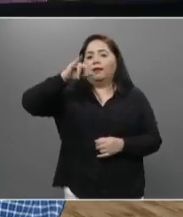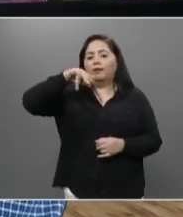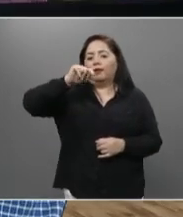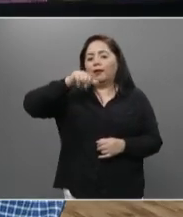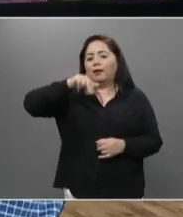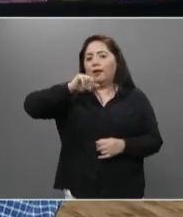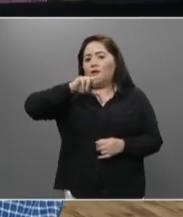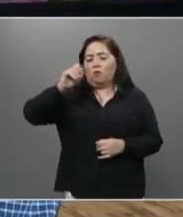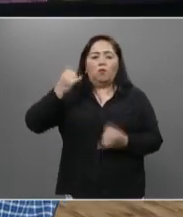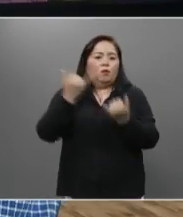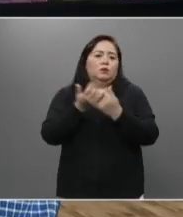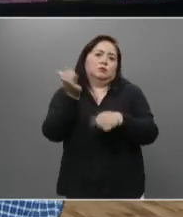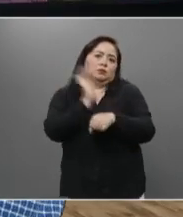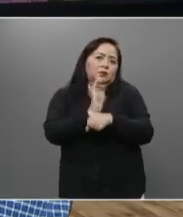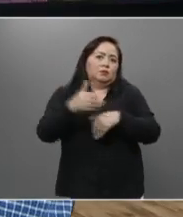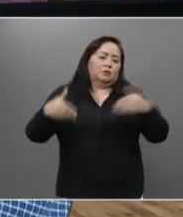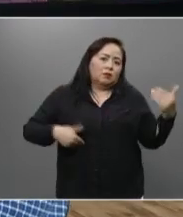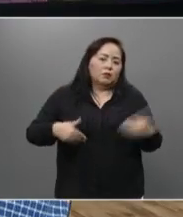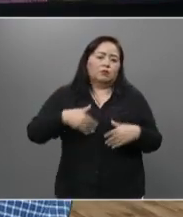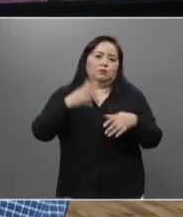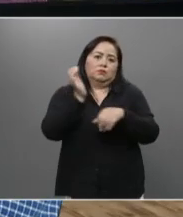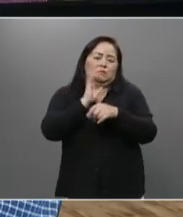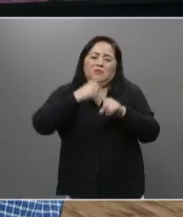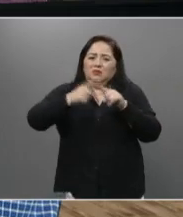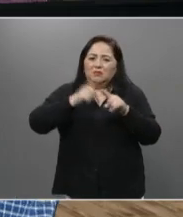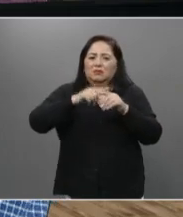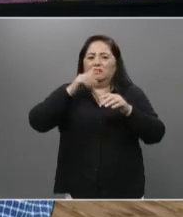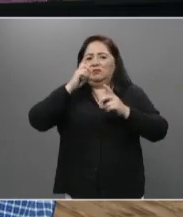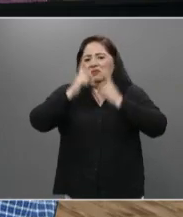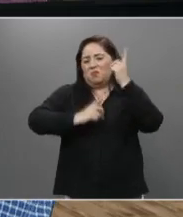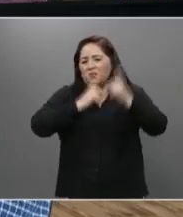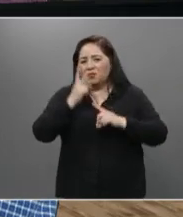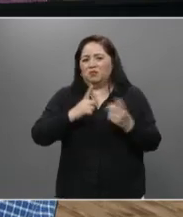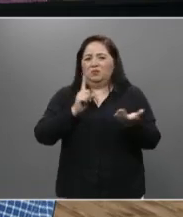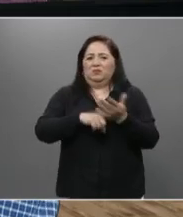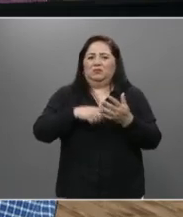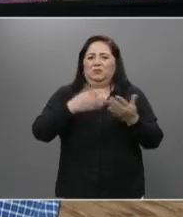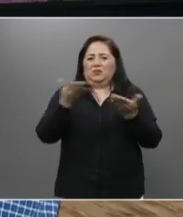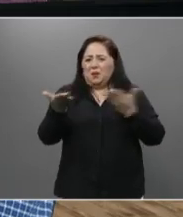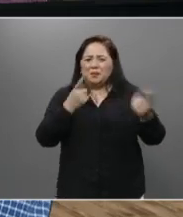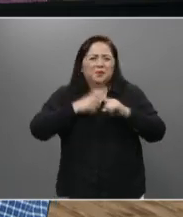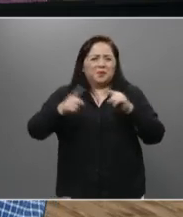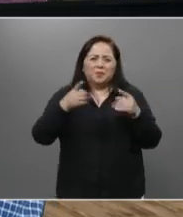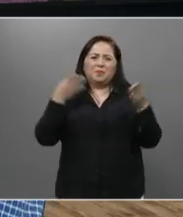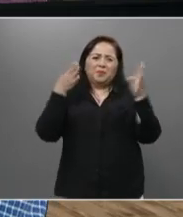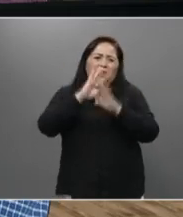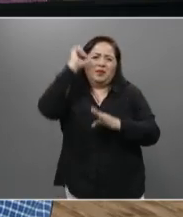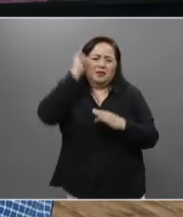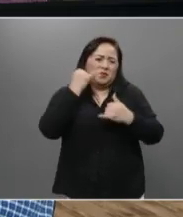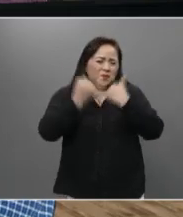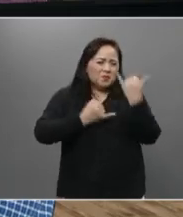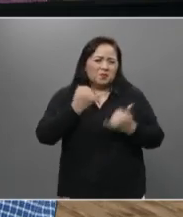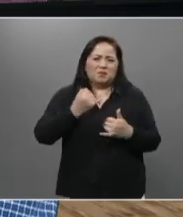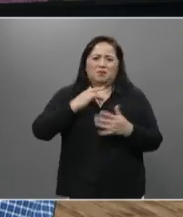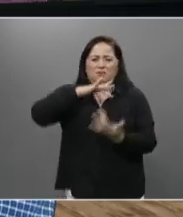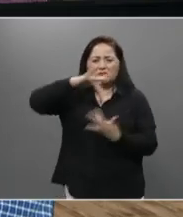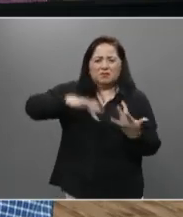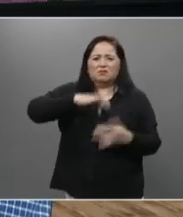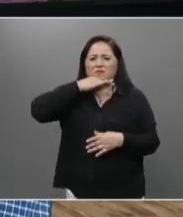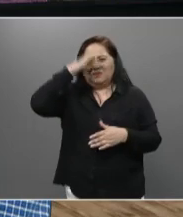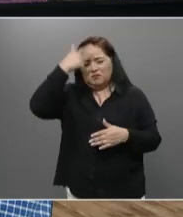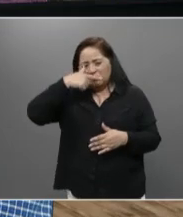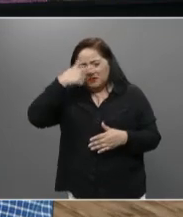se cierran cines, teatros, auditorios, clubes deportivos, sociales y de servicio, casinos, antros,